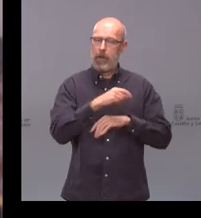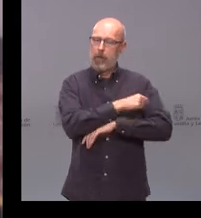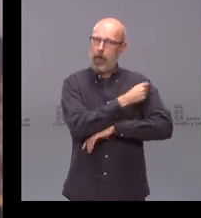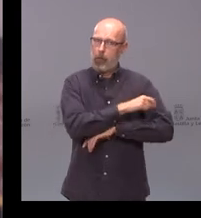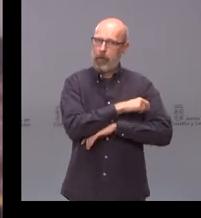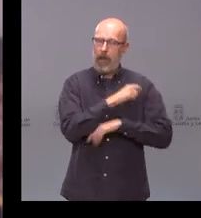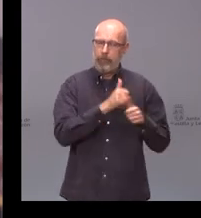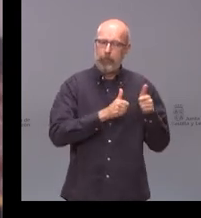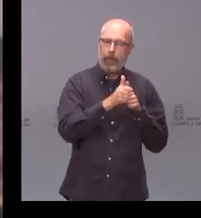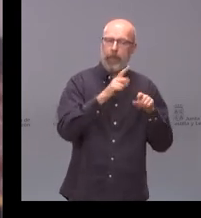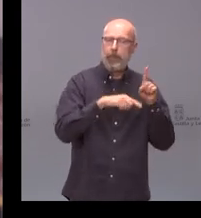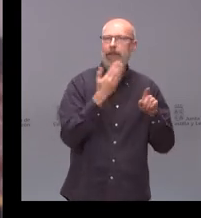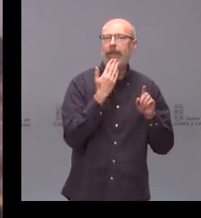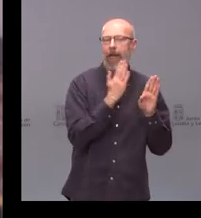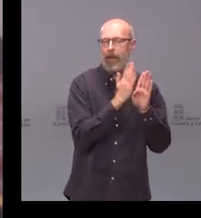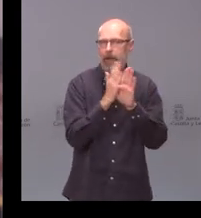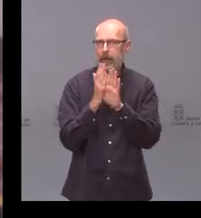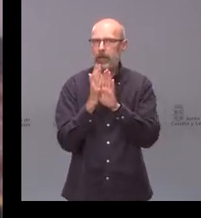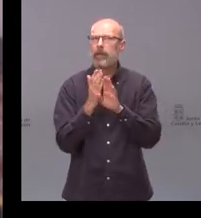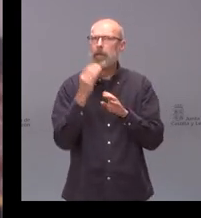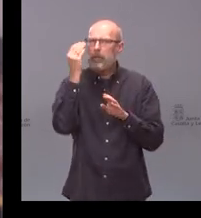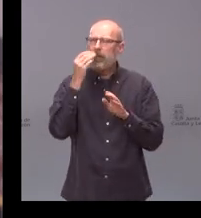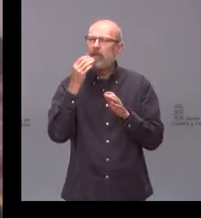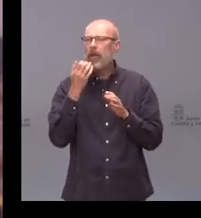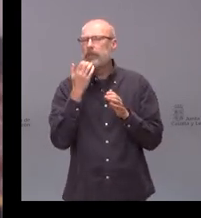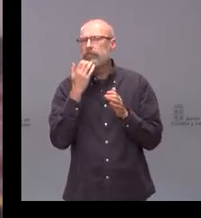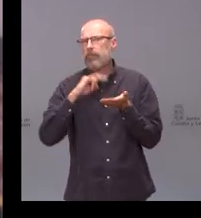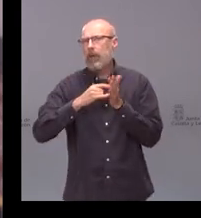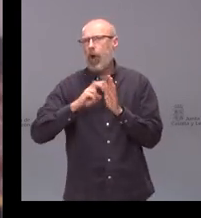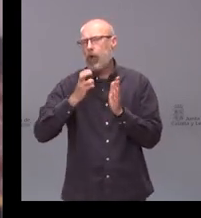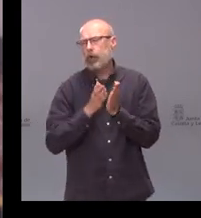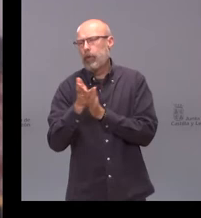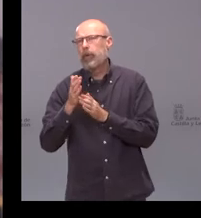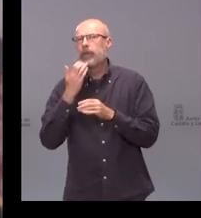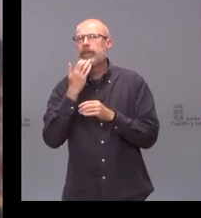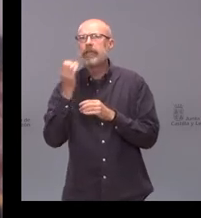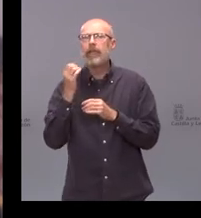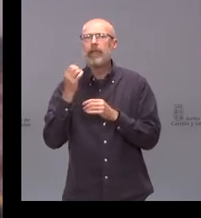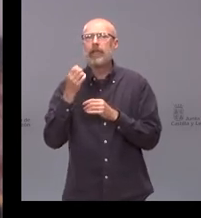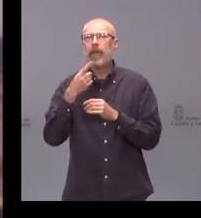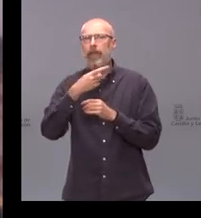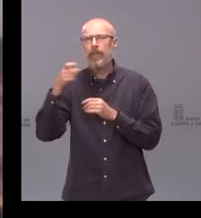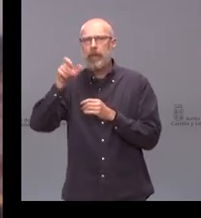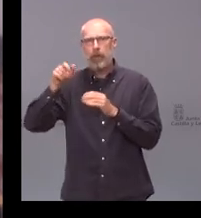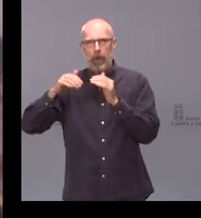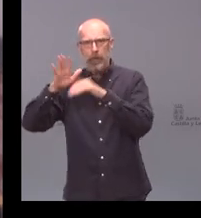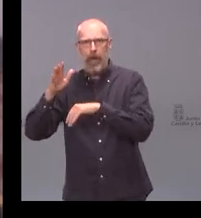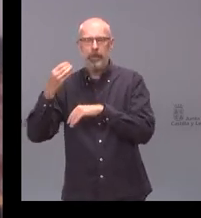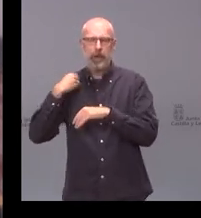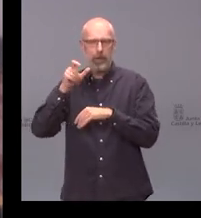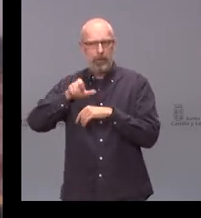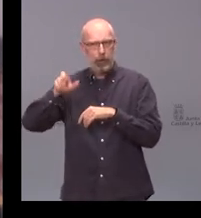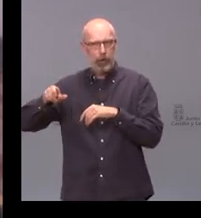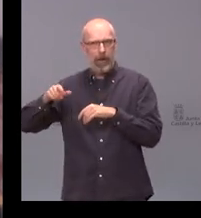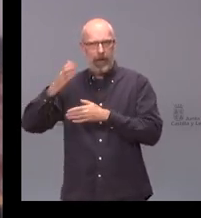me gustaría saber si tienen alguna alternativa para el centenar de personas del centro de Apagadifina en Segovia personas con